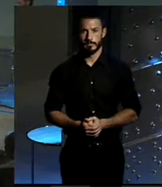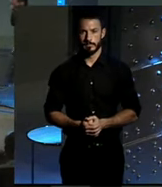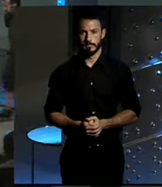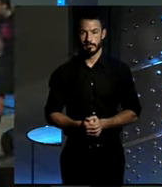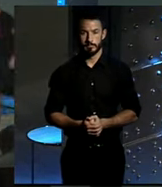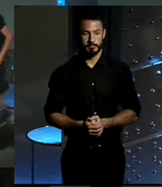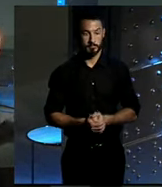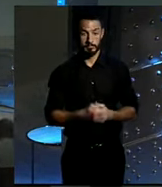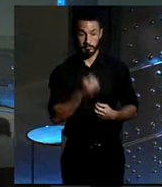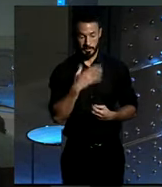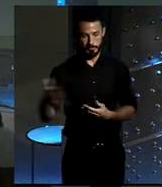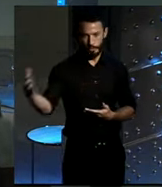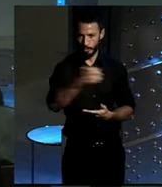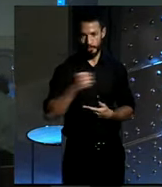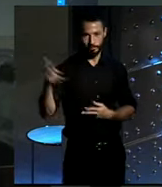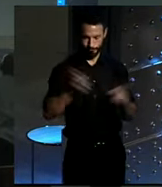Chicos, ¿venís todos para acá ya?